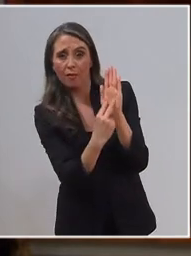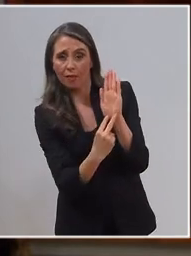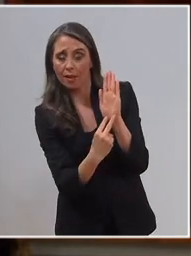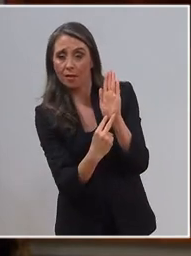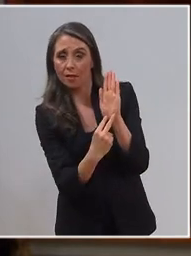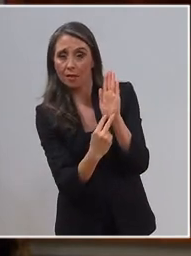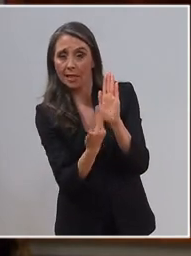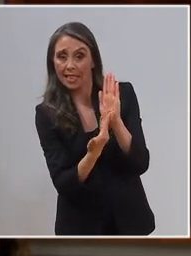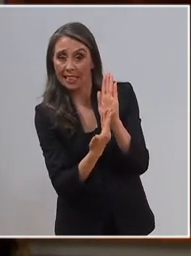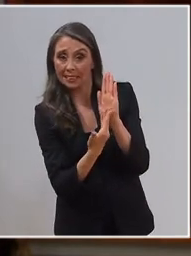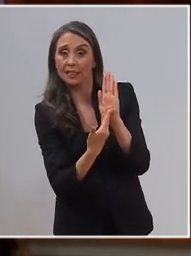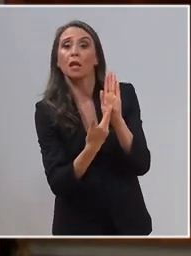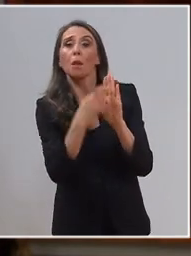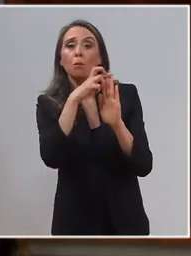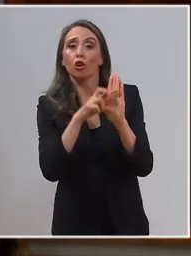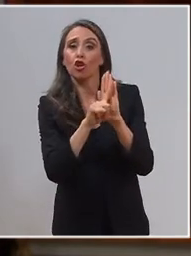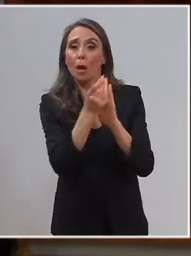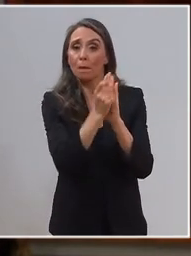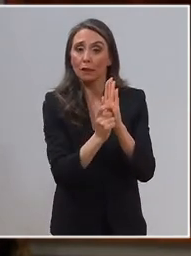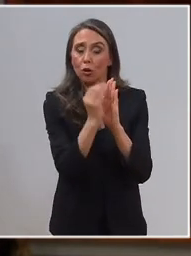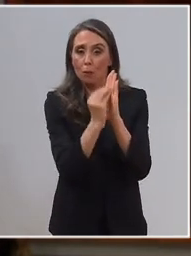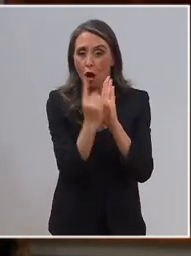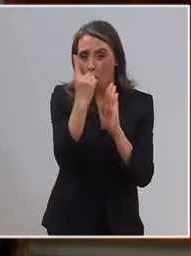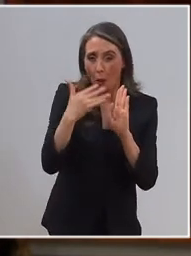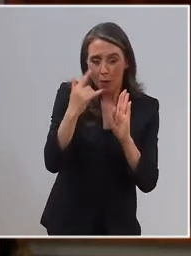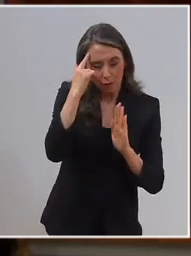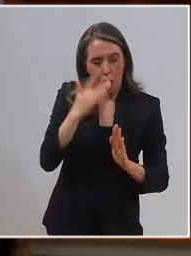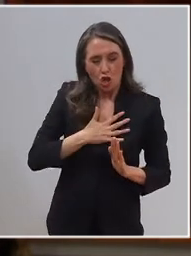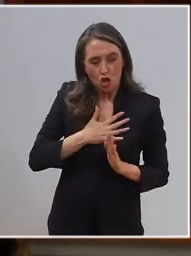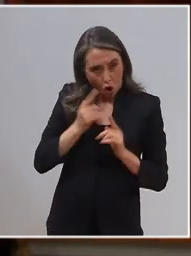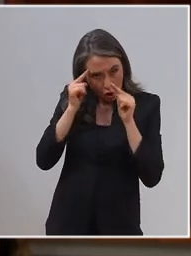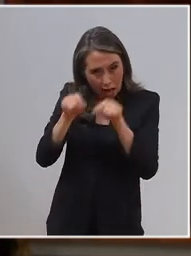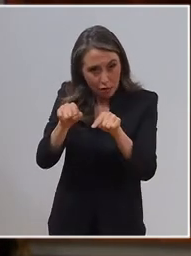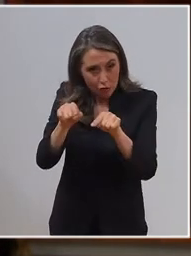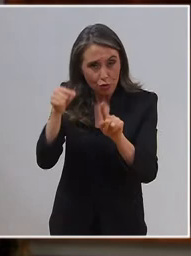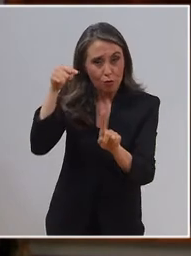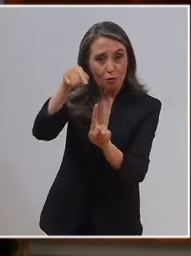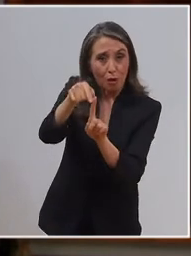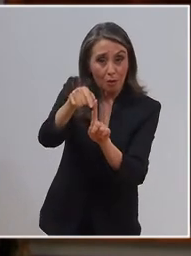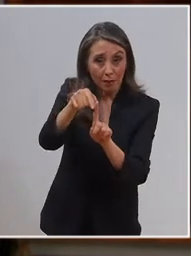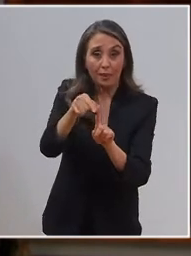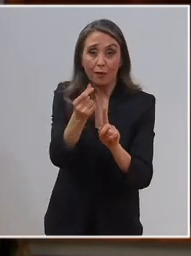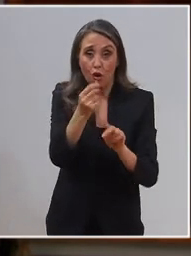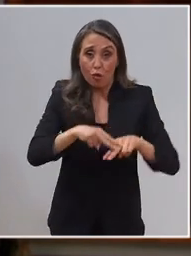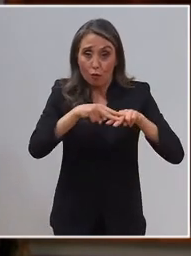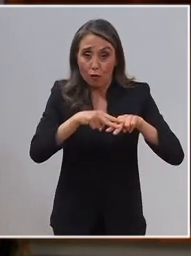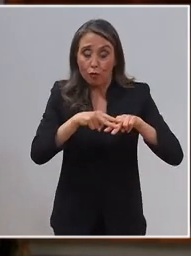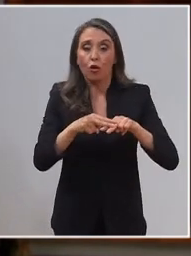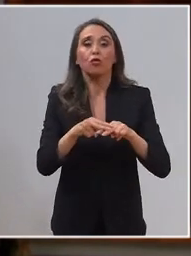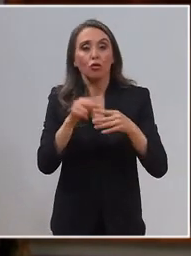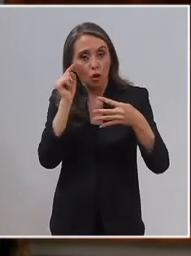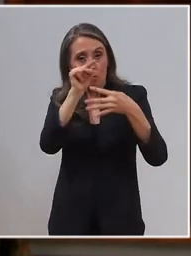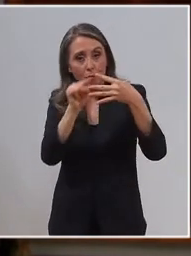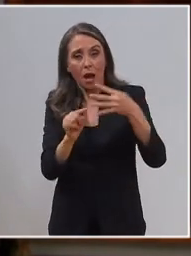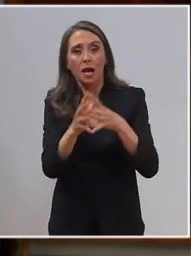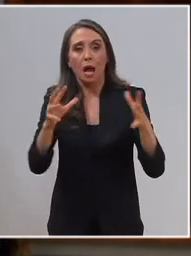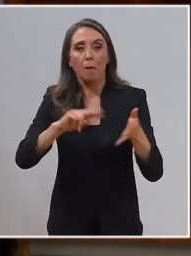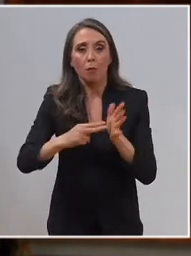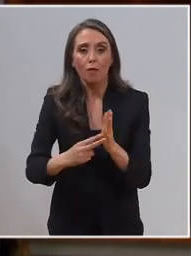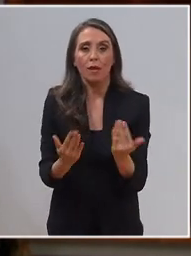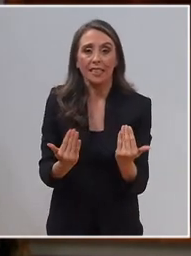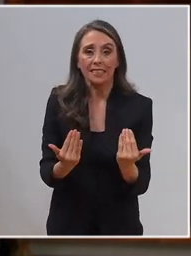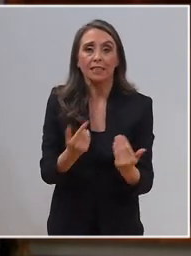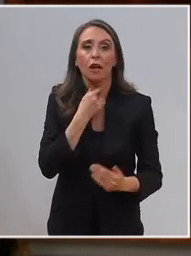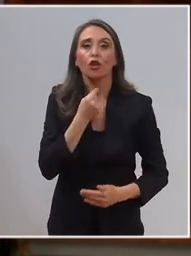que este presupuesto pone sus prioridades, su corazón y sus recursos en las grandes problemas, necesidades y